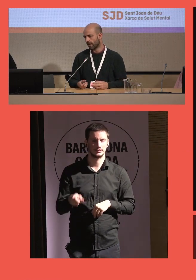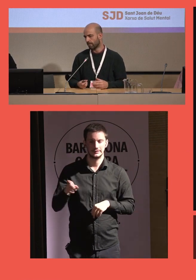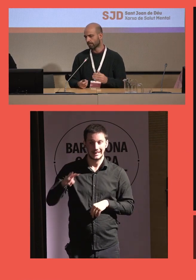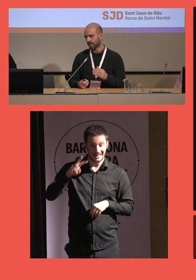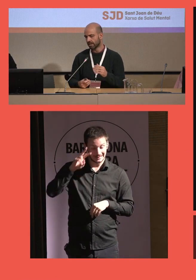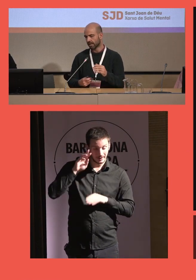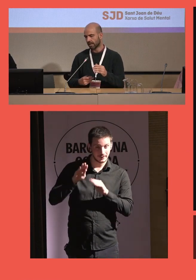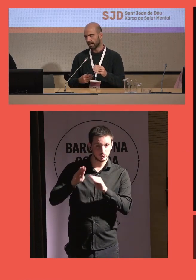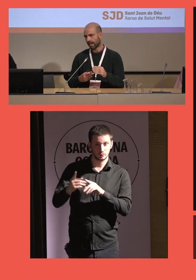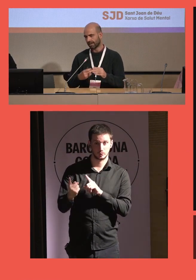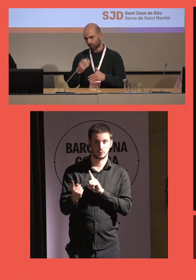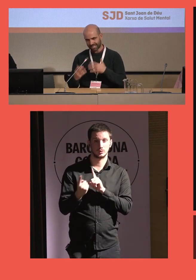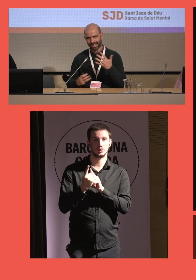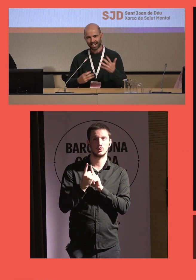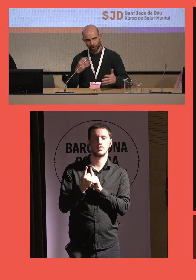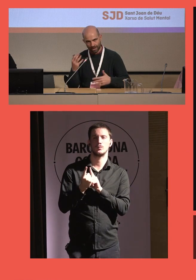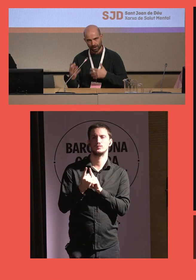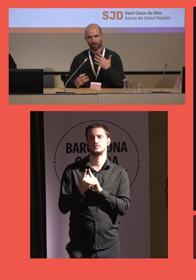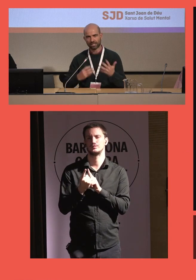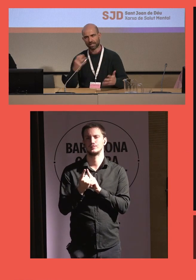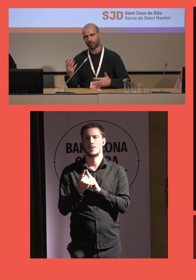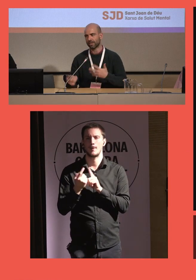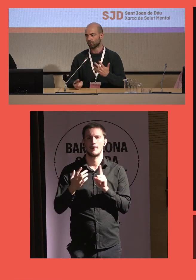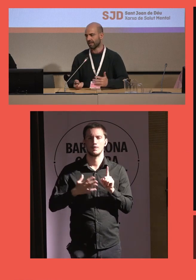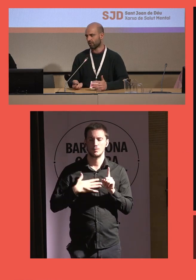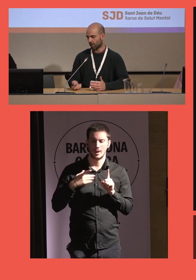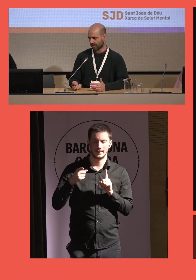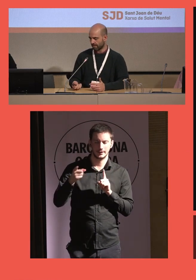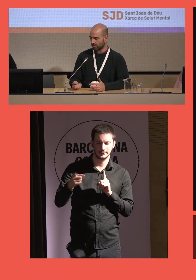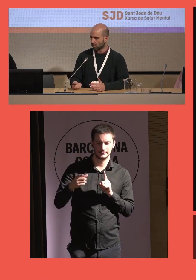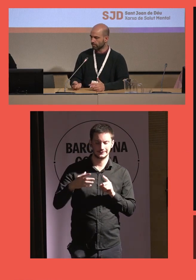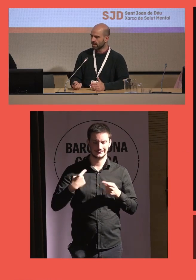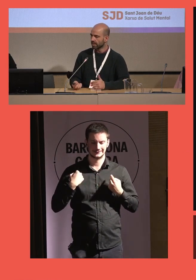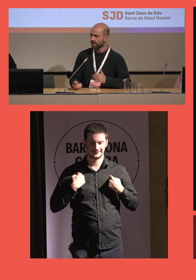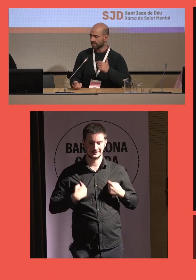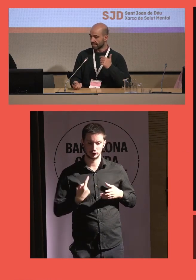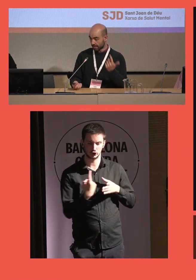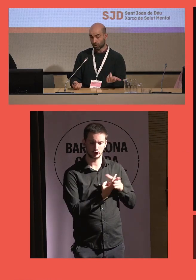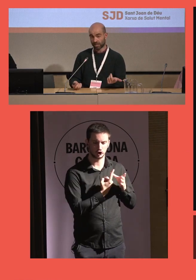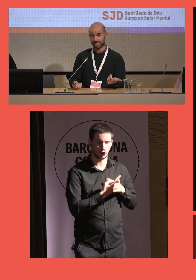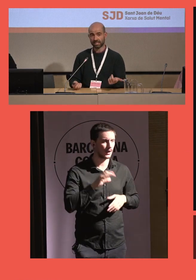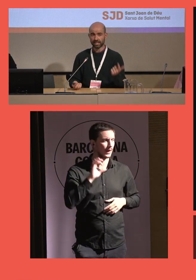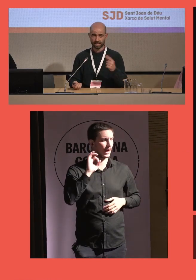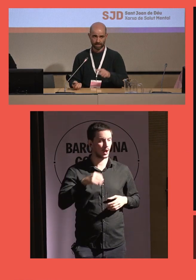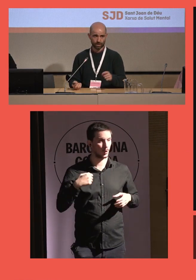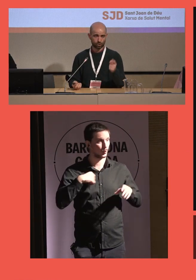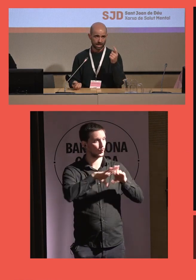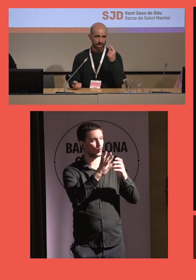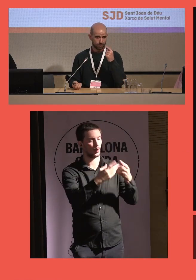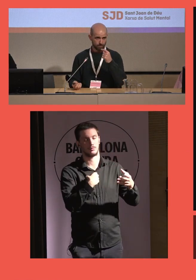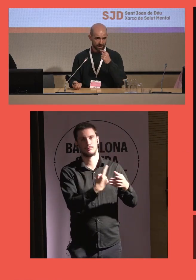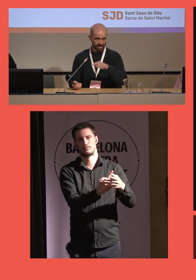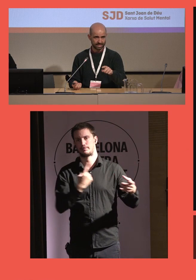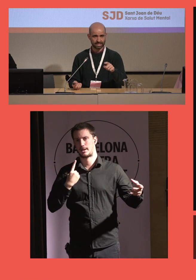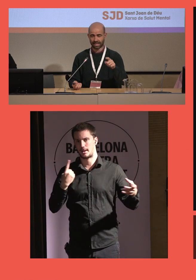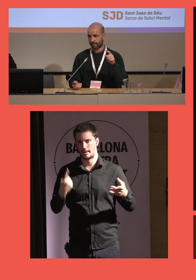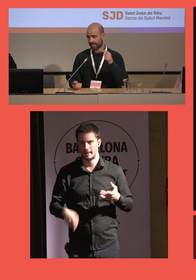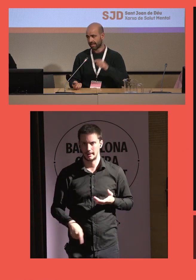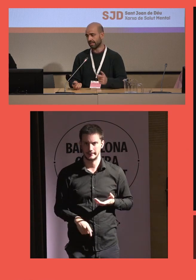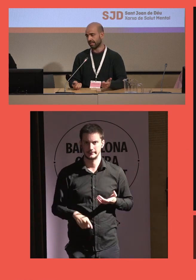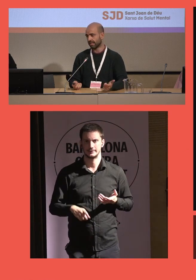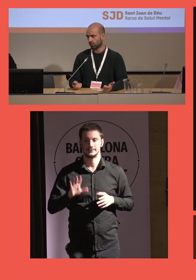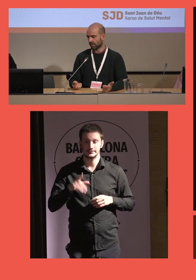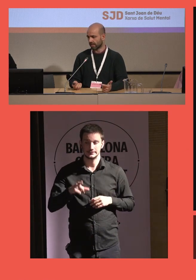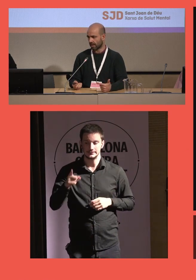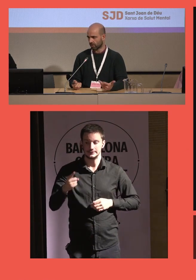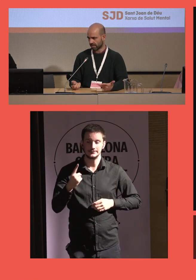relacionada con una sensación de soledad o de aislamiento. Si vemos que es así, que esta persona mediante esa escala